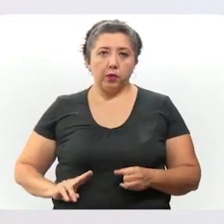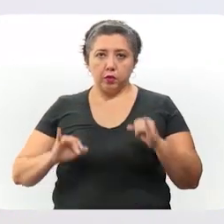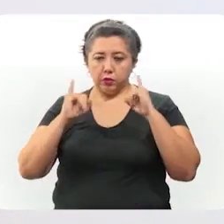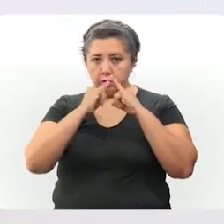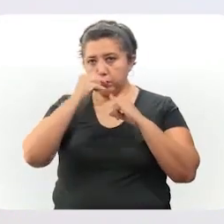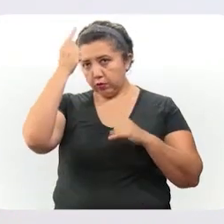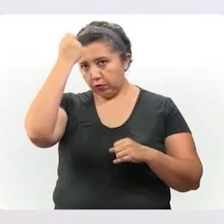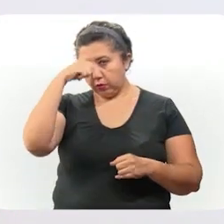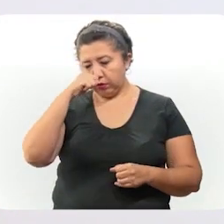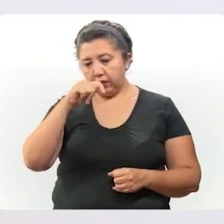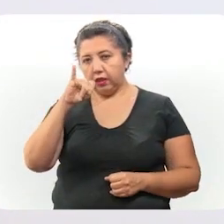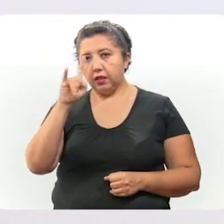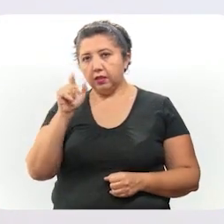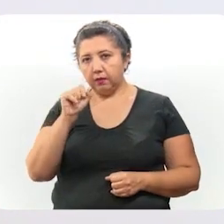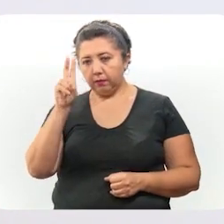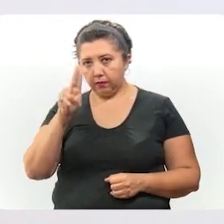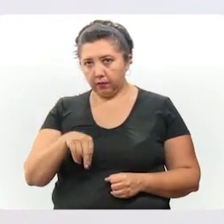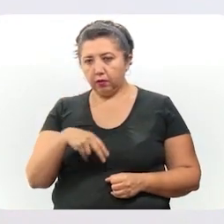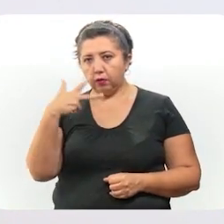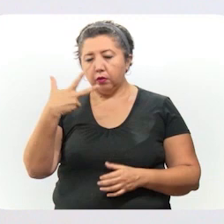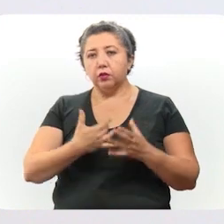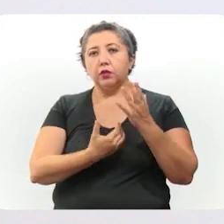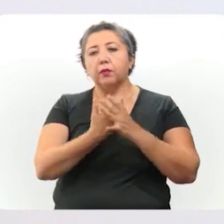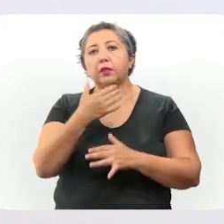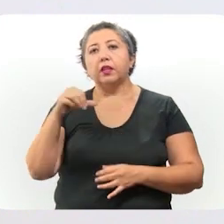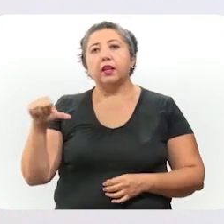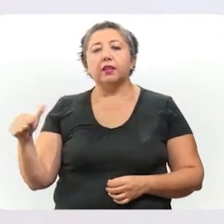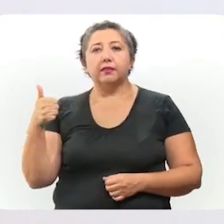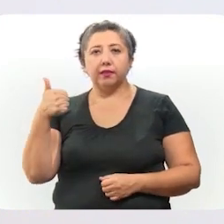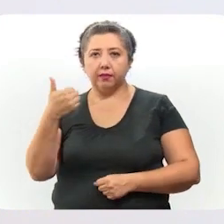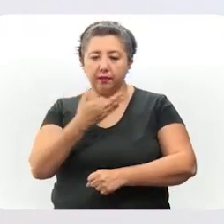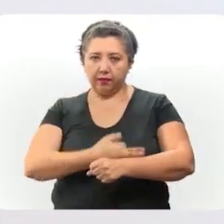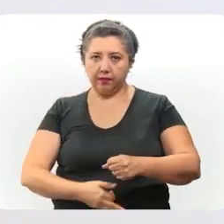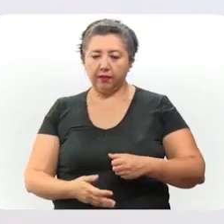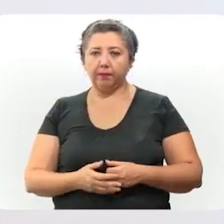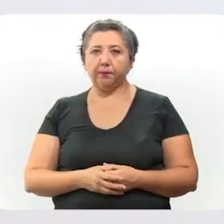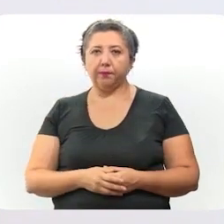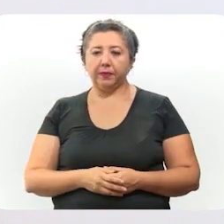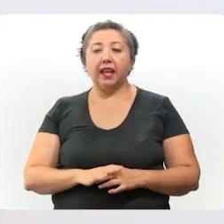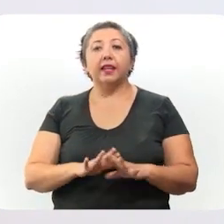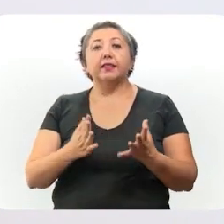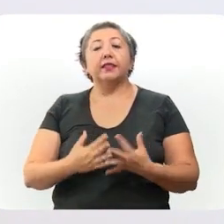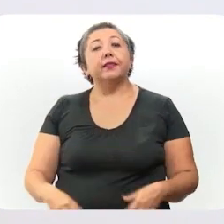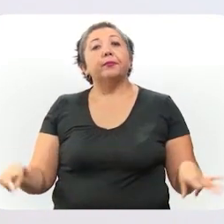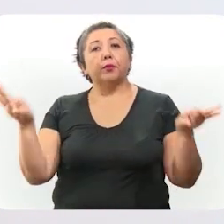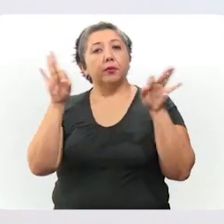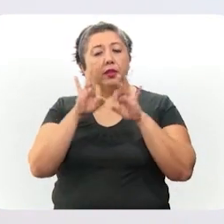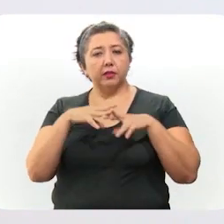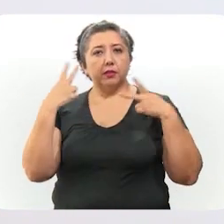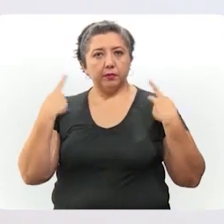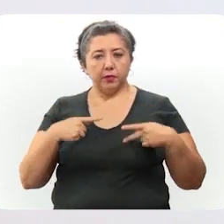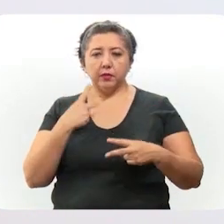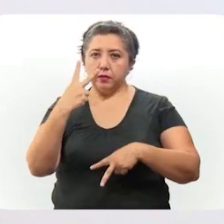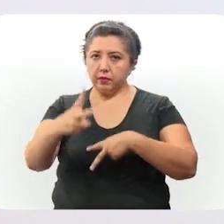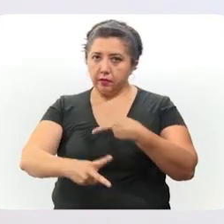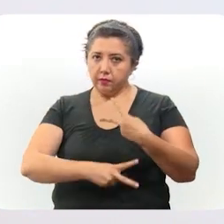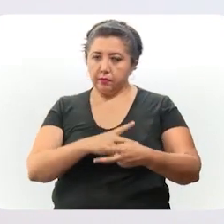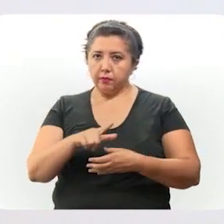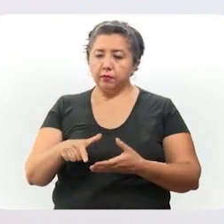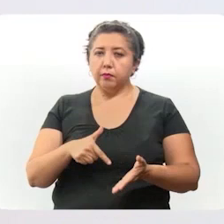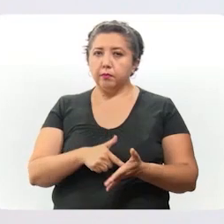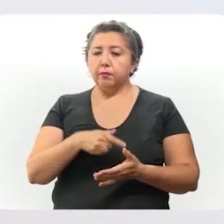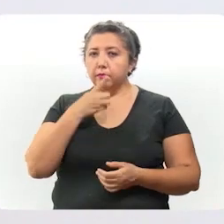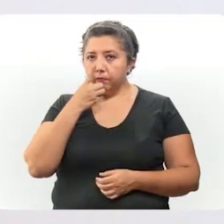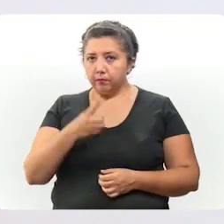Instituto Tecnológico de Tizimín de 8 de la mañana a 6 de la tarde. Es indispensable que las personas que acudan al módulo de